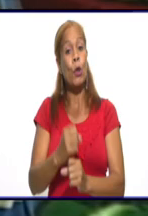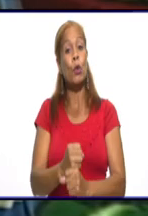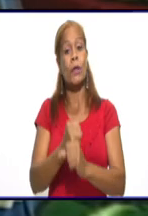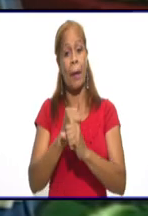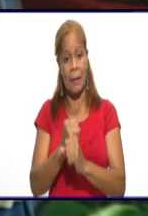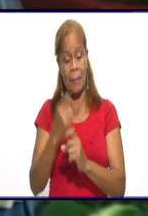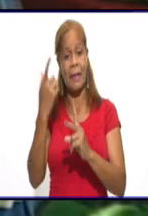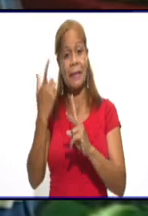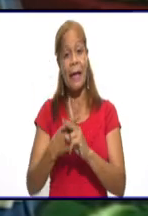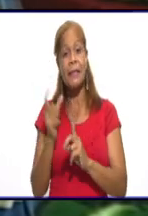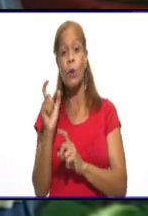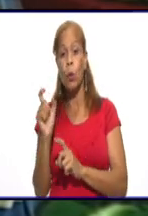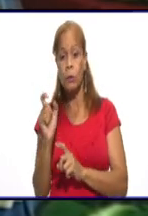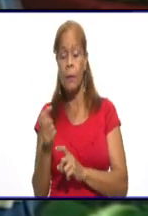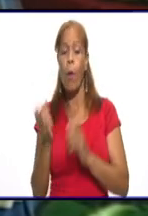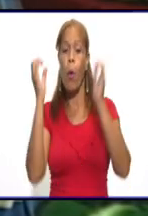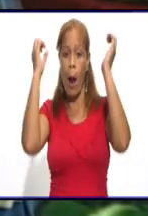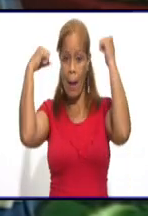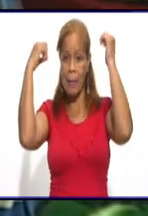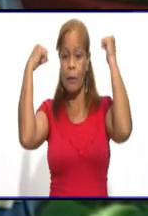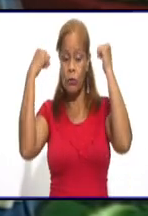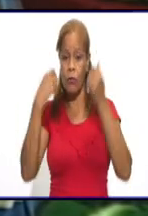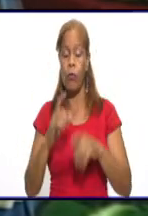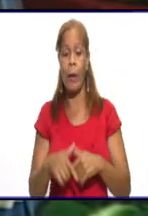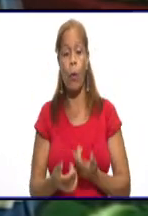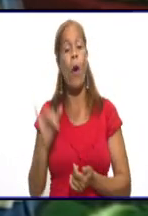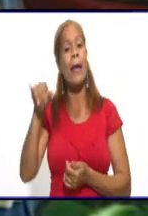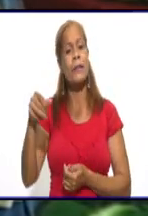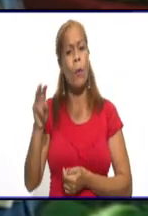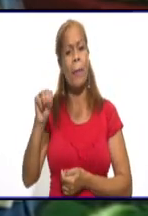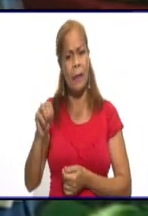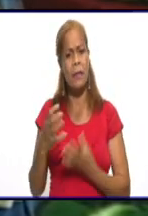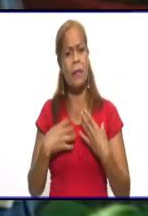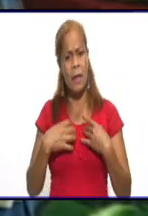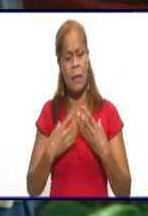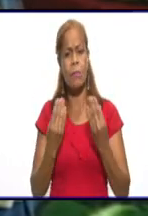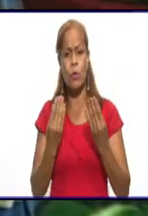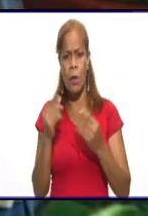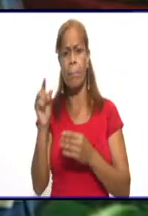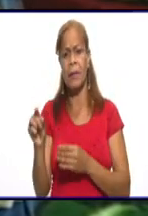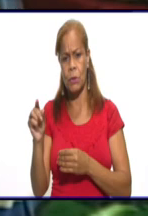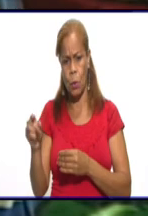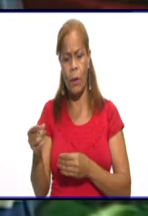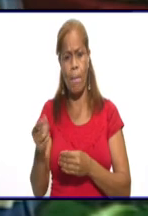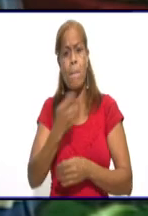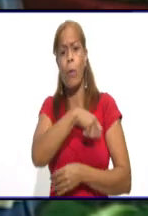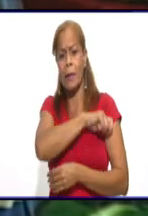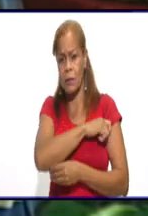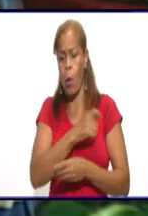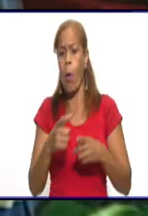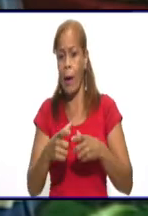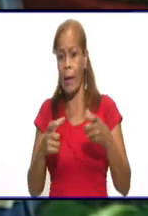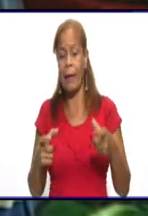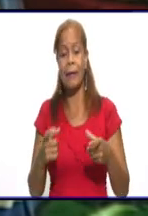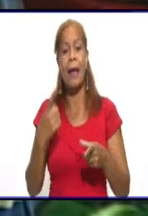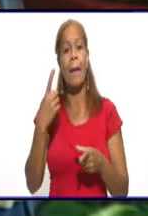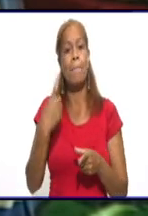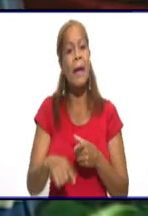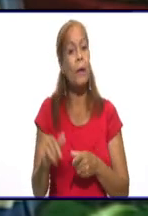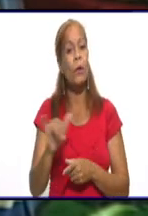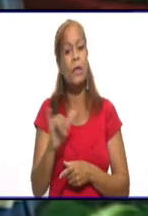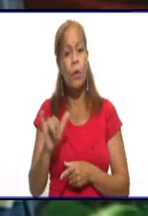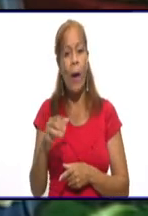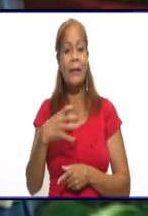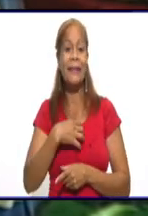un consejo popular que tiene una densidad poblacional bastante alta, Jesús Menéndez además tiene muchos